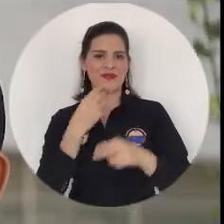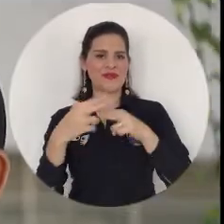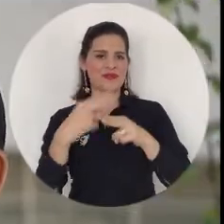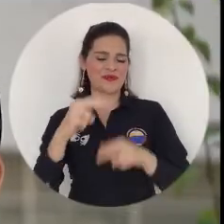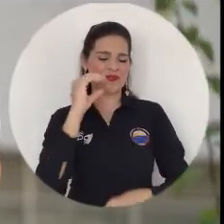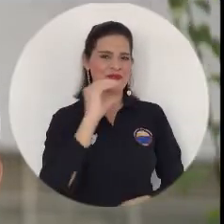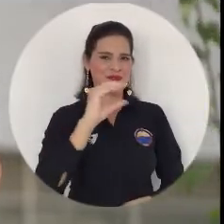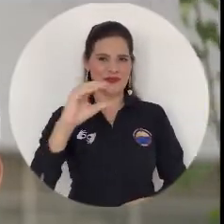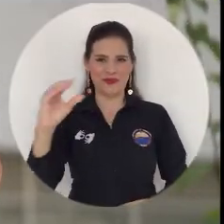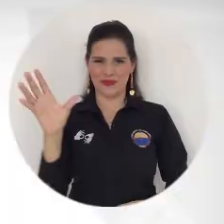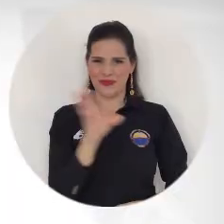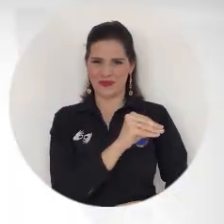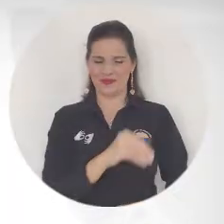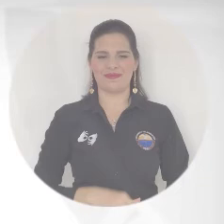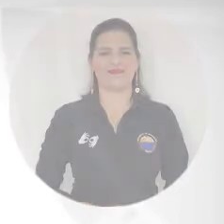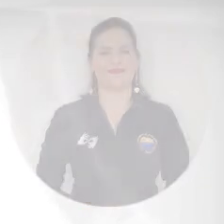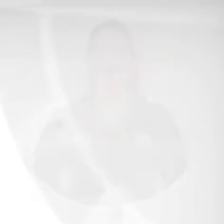del reembolso a cada uno de ustedes.